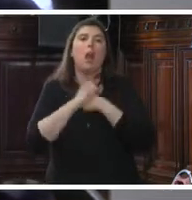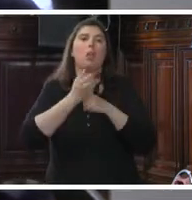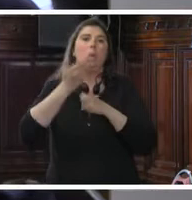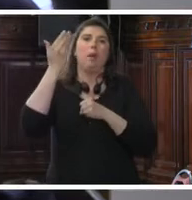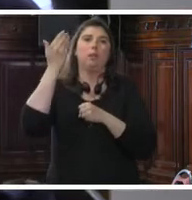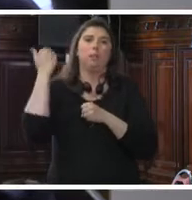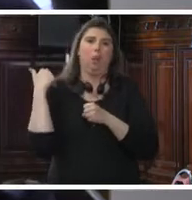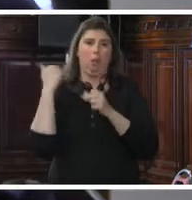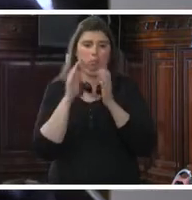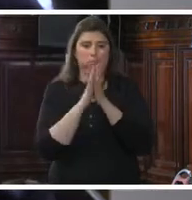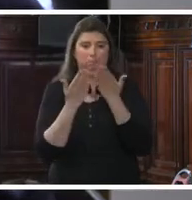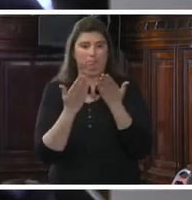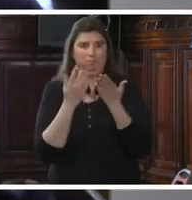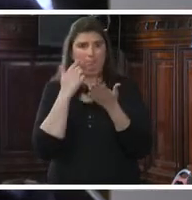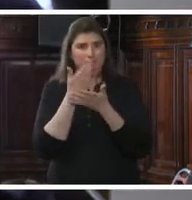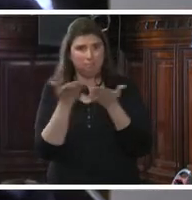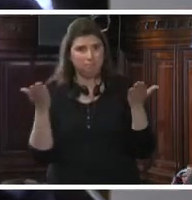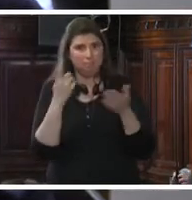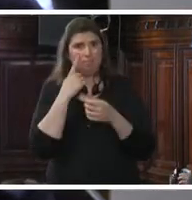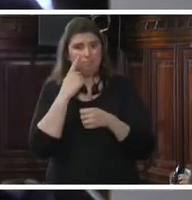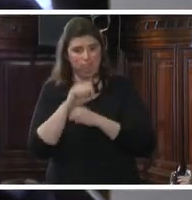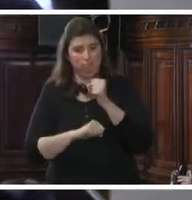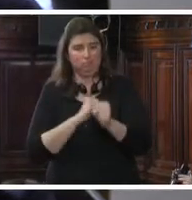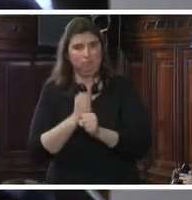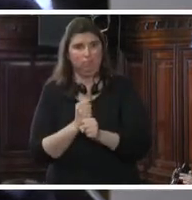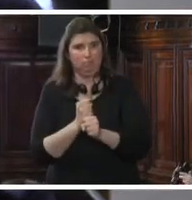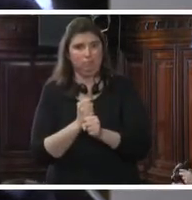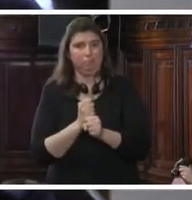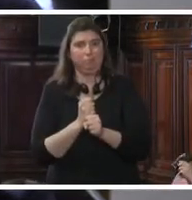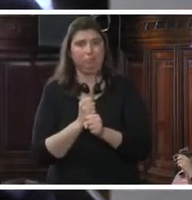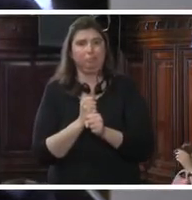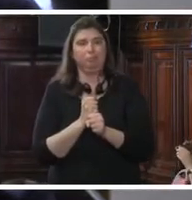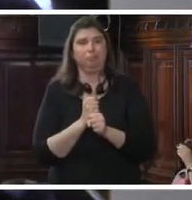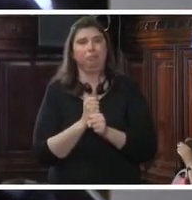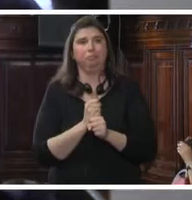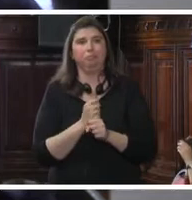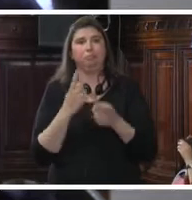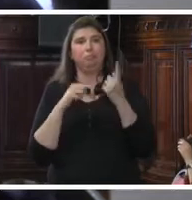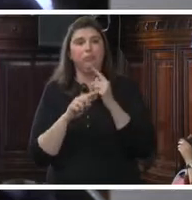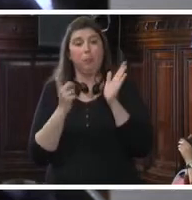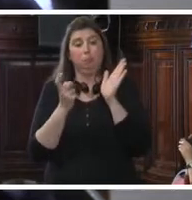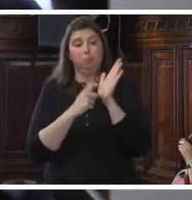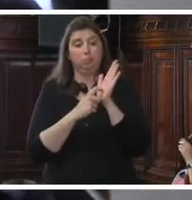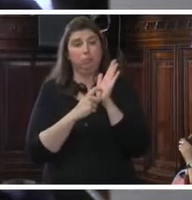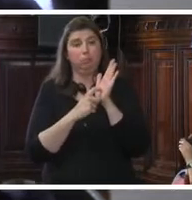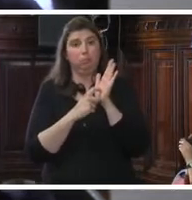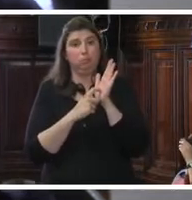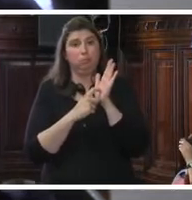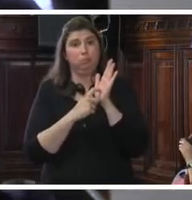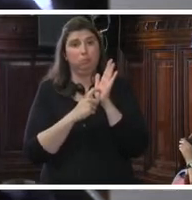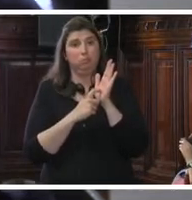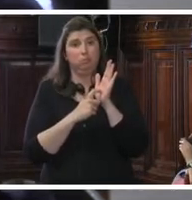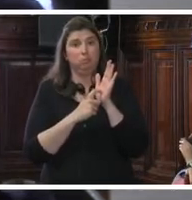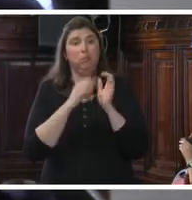que se está dando a conocer. En este año lo hayamos conocido. Es cuestión de pinchar un link dentro de la página de la